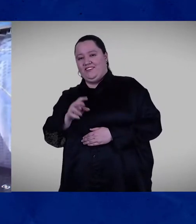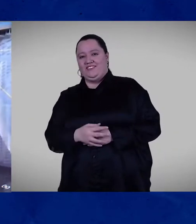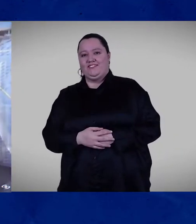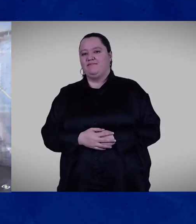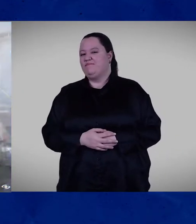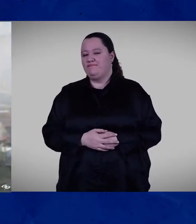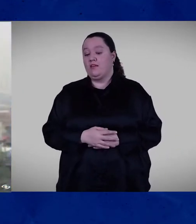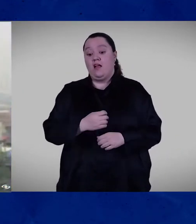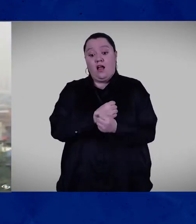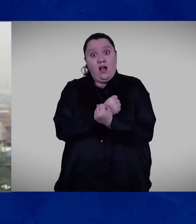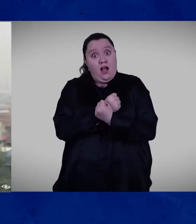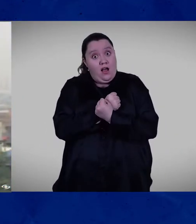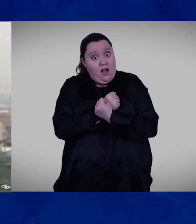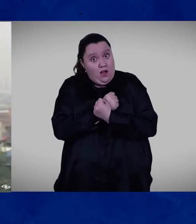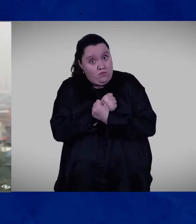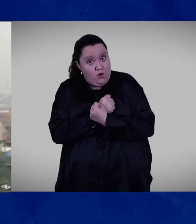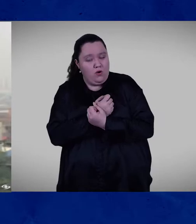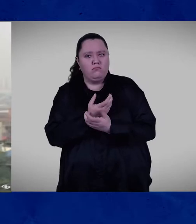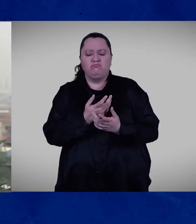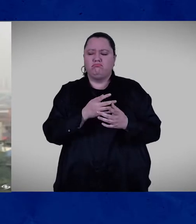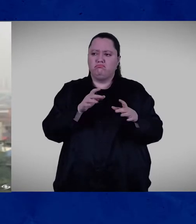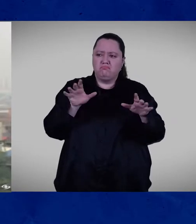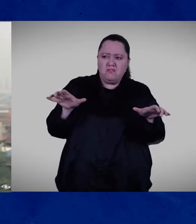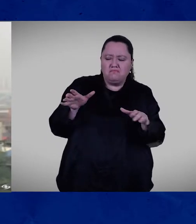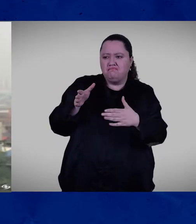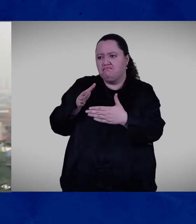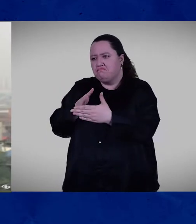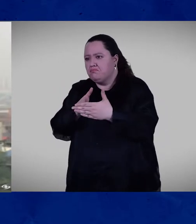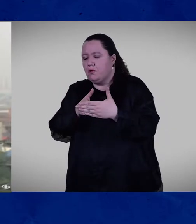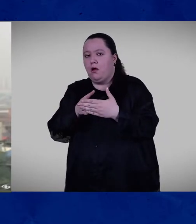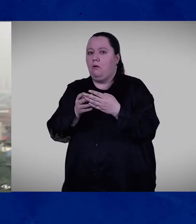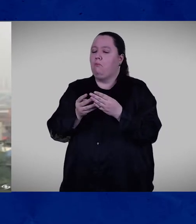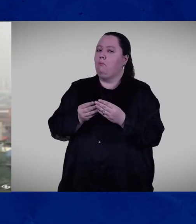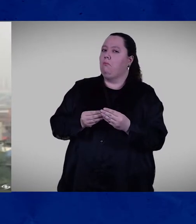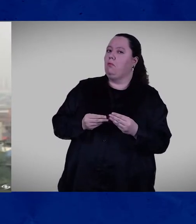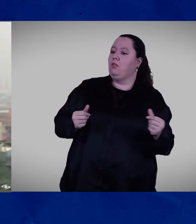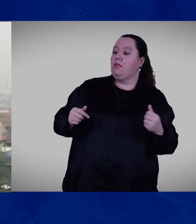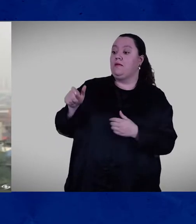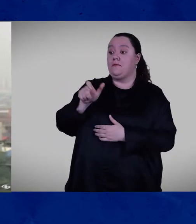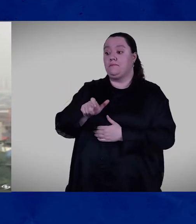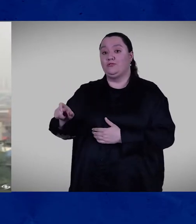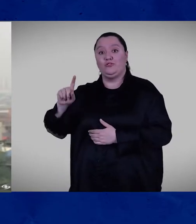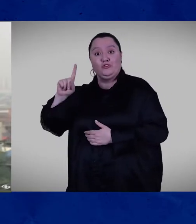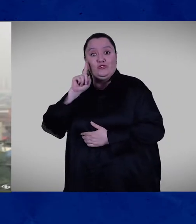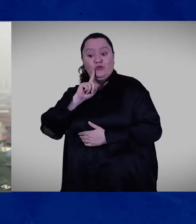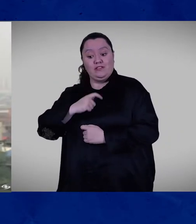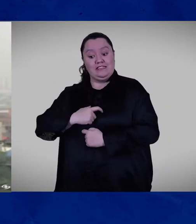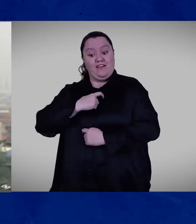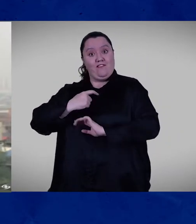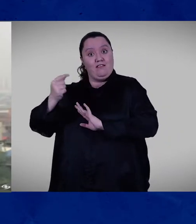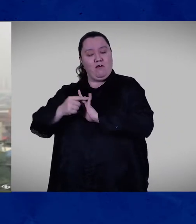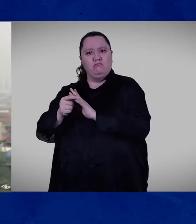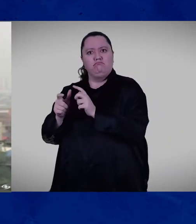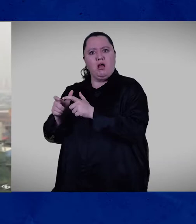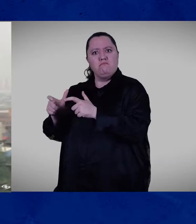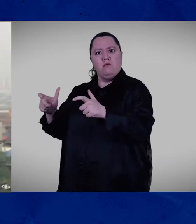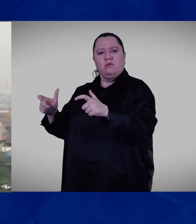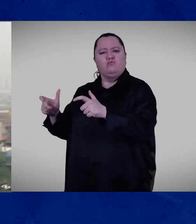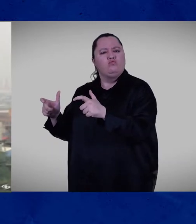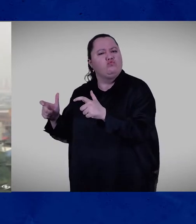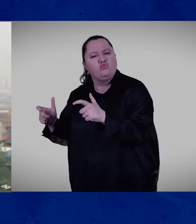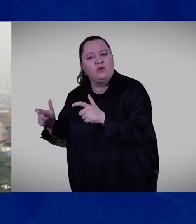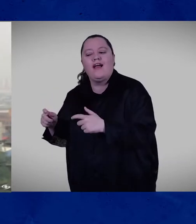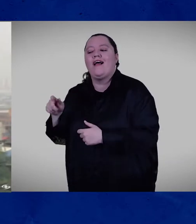2.22, para consolidar el amor cada vez hay menos obstáculos, se dispararon los matrimonios civiles de parejas